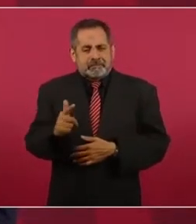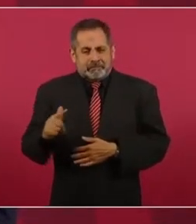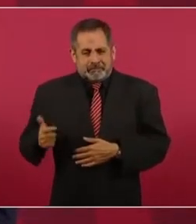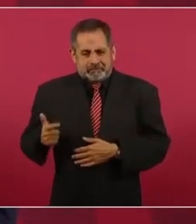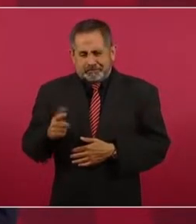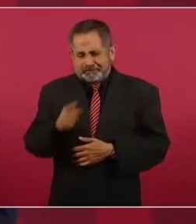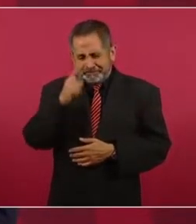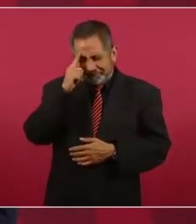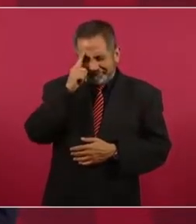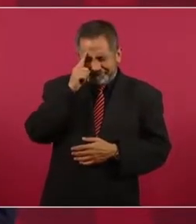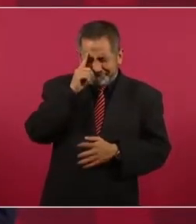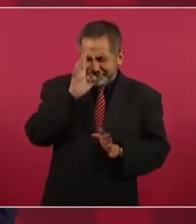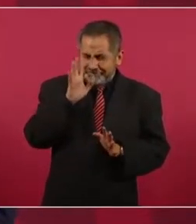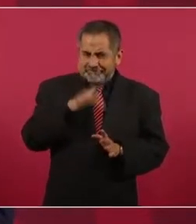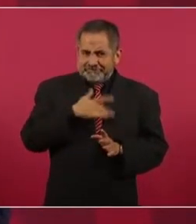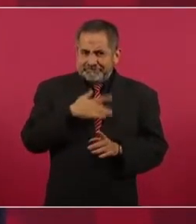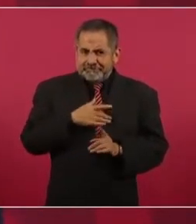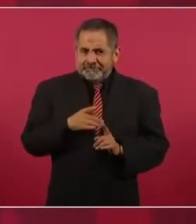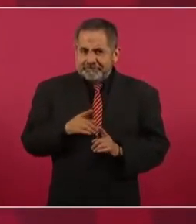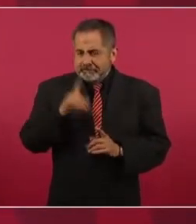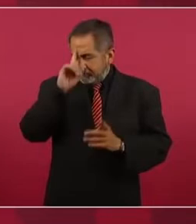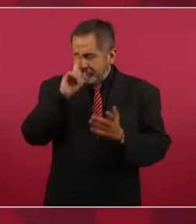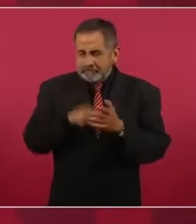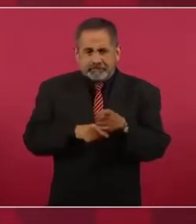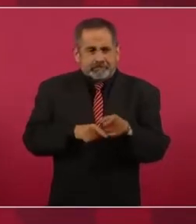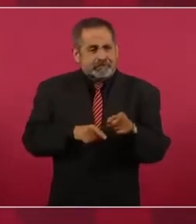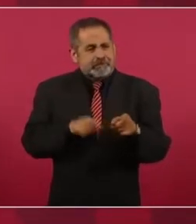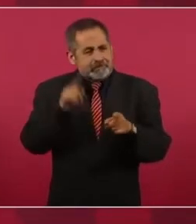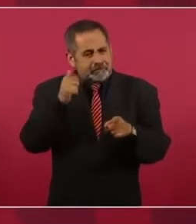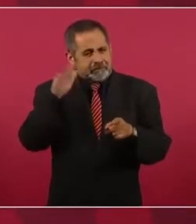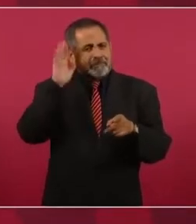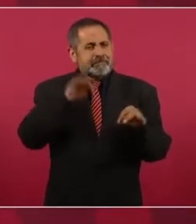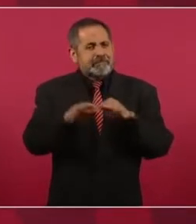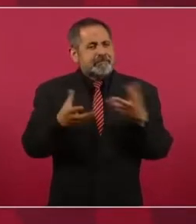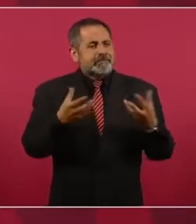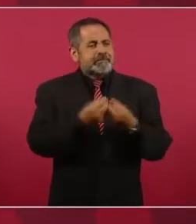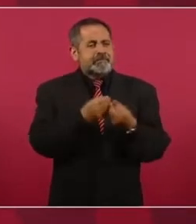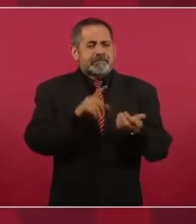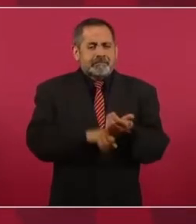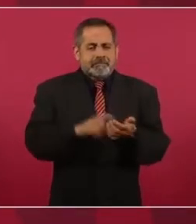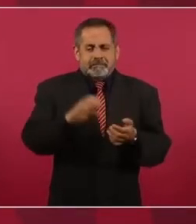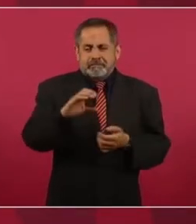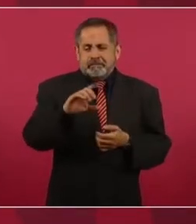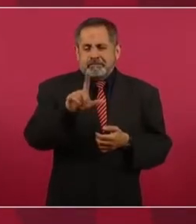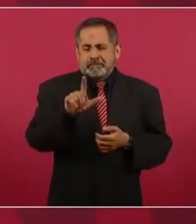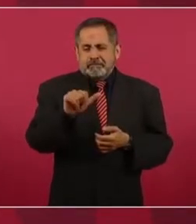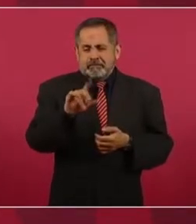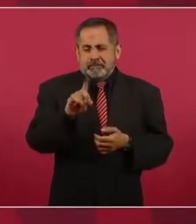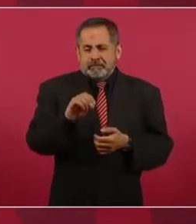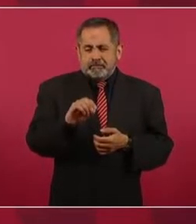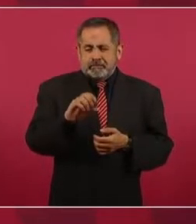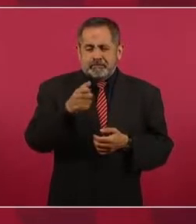y creo que trabajó con Claudio X. González. O sea, es lo mismo.